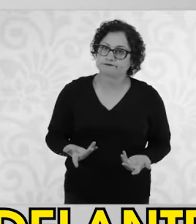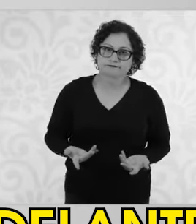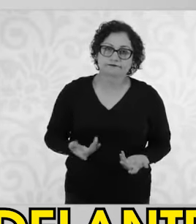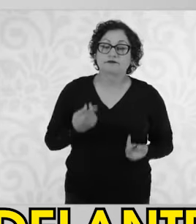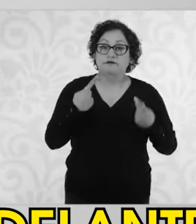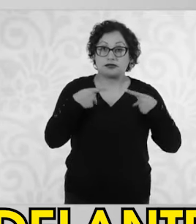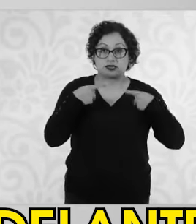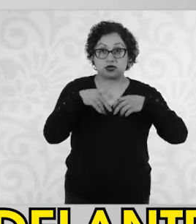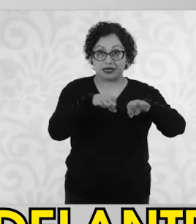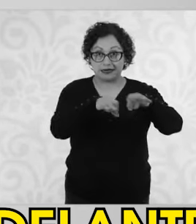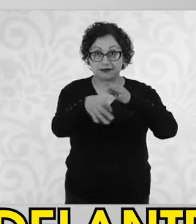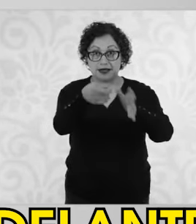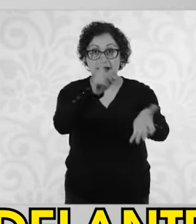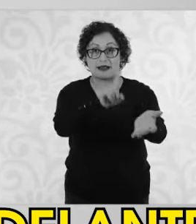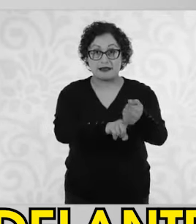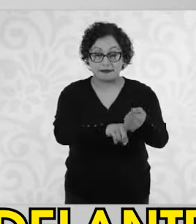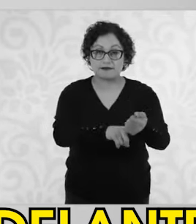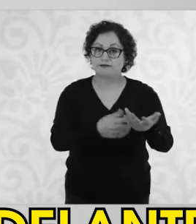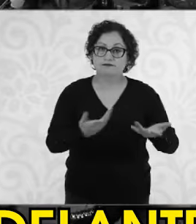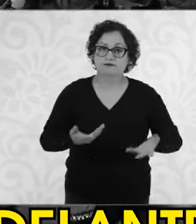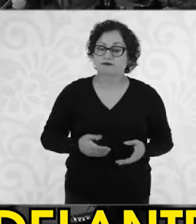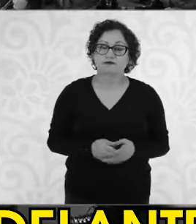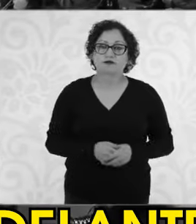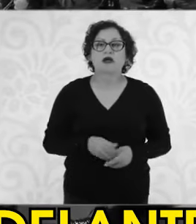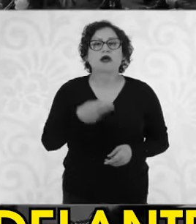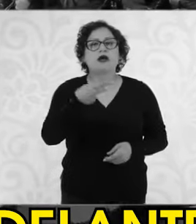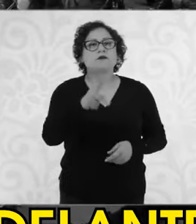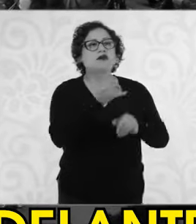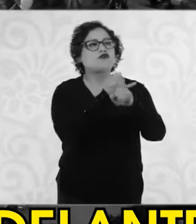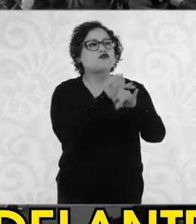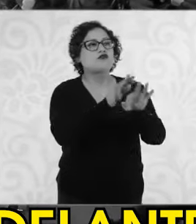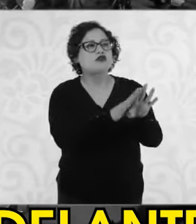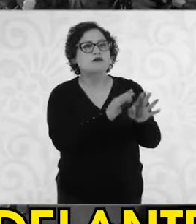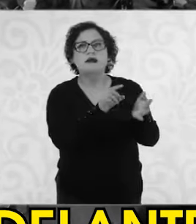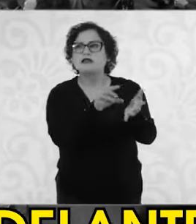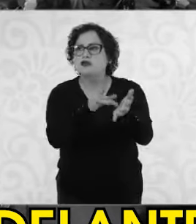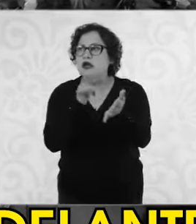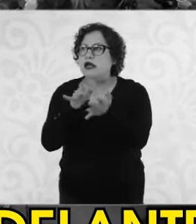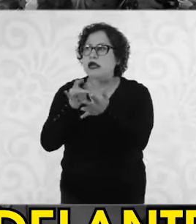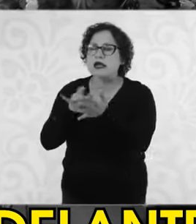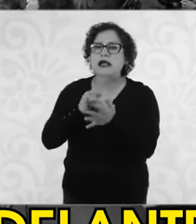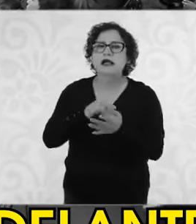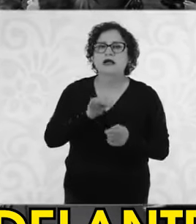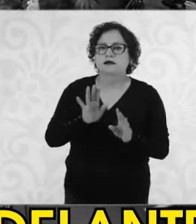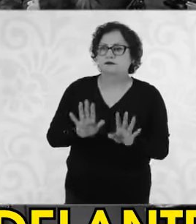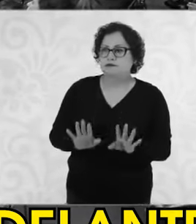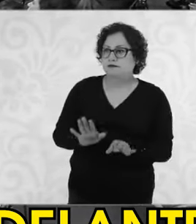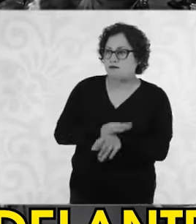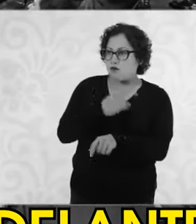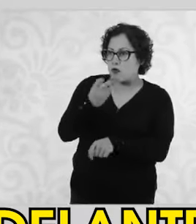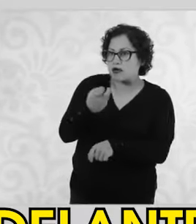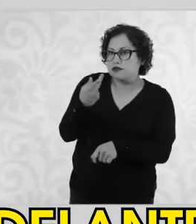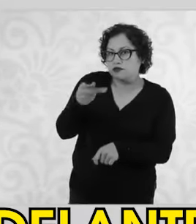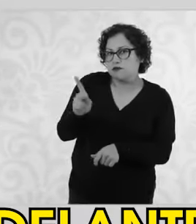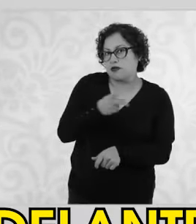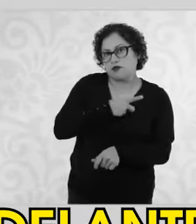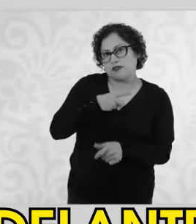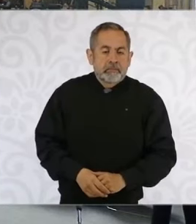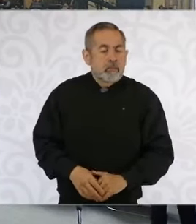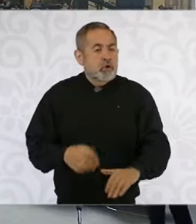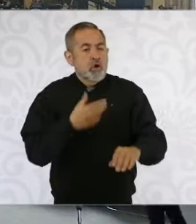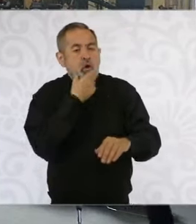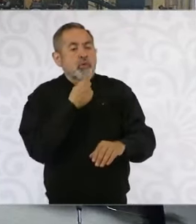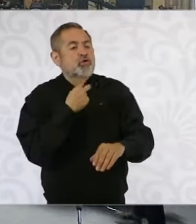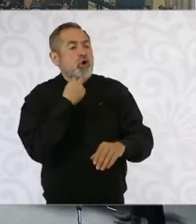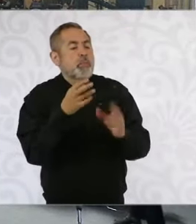o trabajadoras del banco de bienestar. Pero se está filtrando la información que es confidencial de la institución. Por eso, pero para cualquier cosa hay que presentar pruebas.